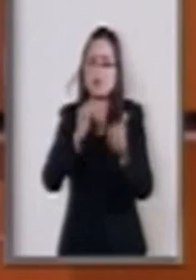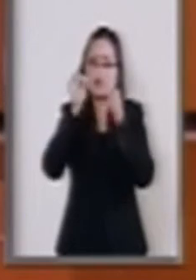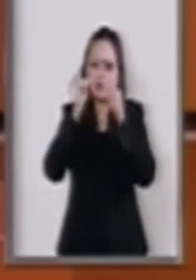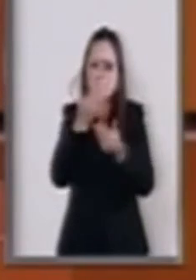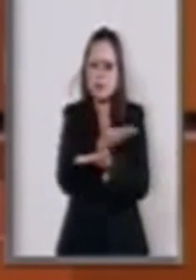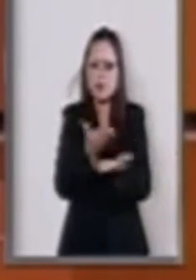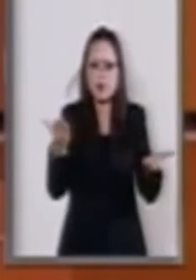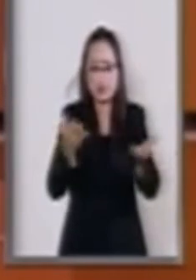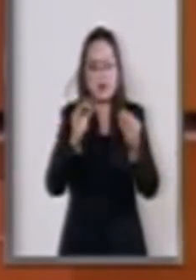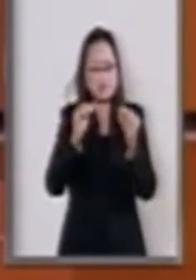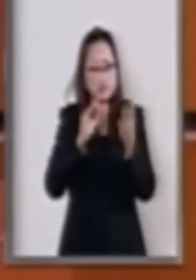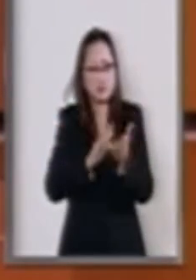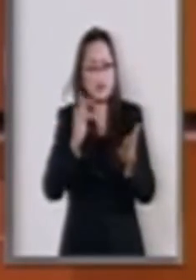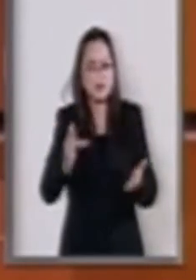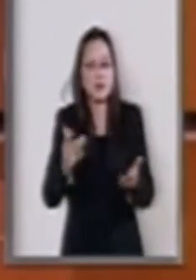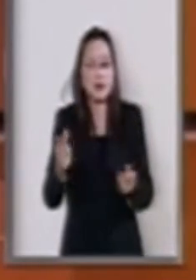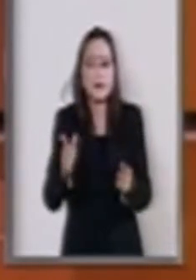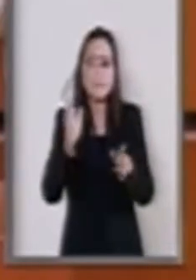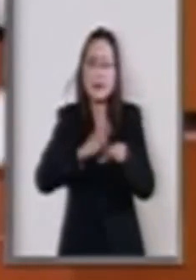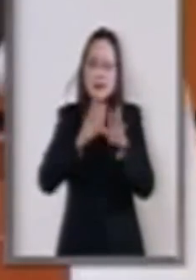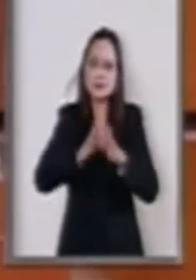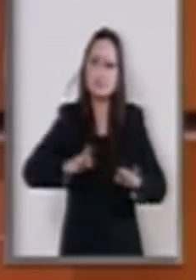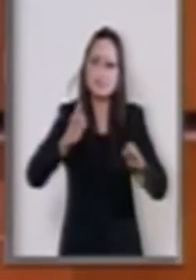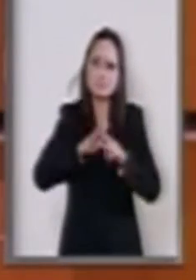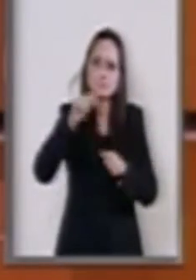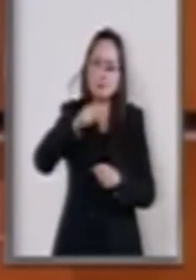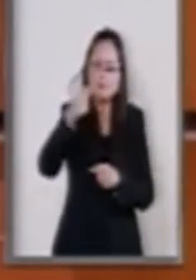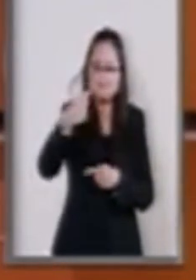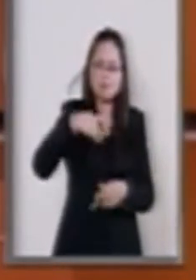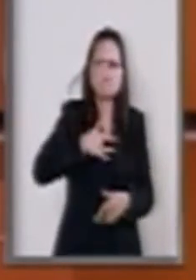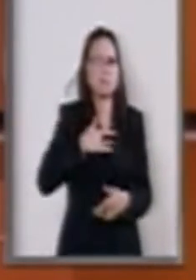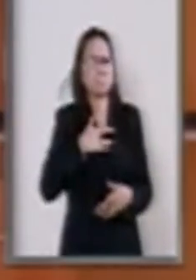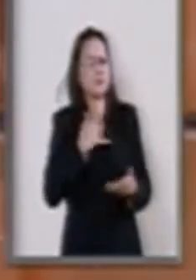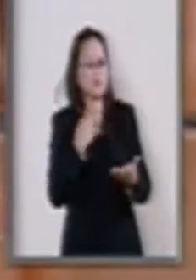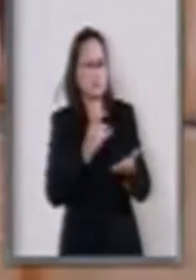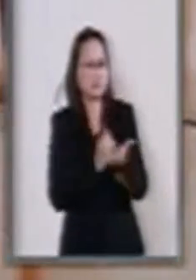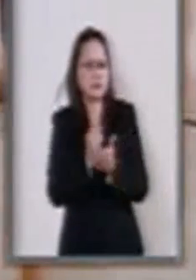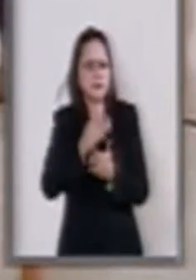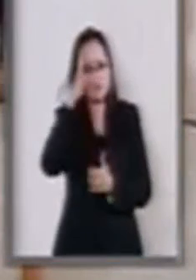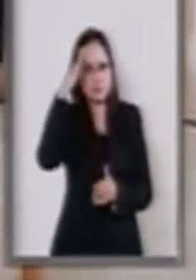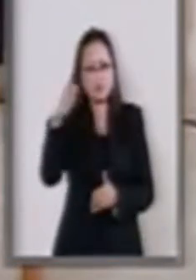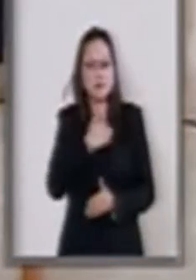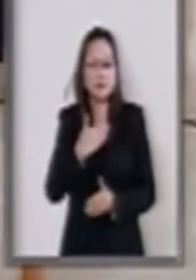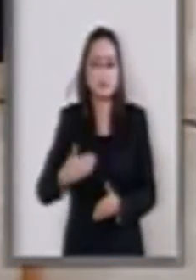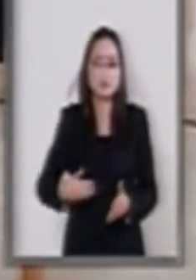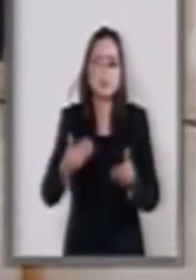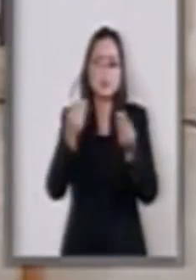de todos ustedes y en particular su buen criterio, señor presidente. Muchas gracias.